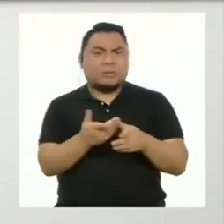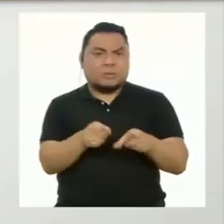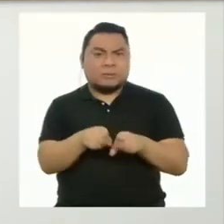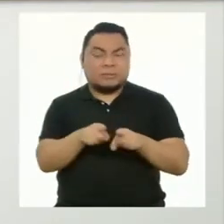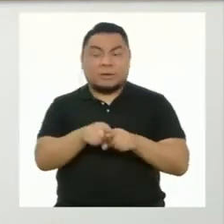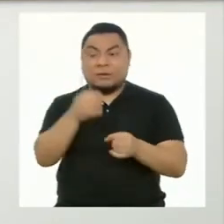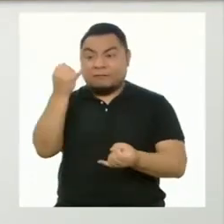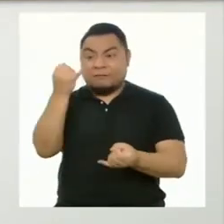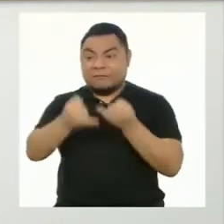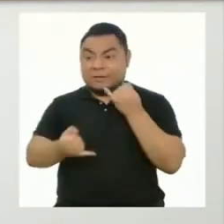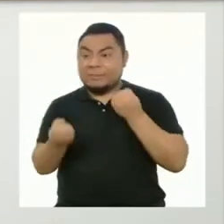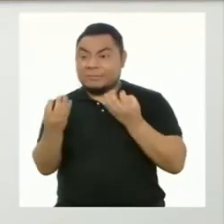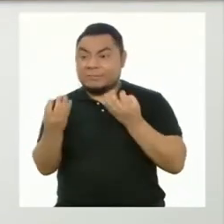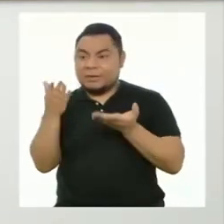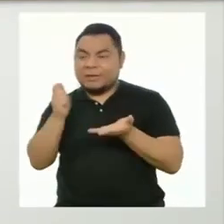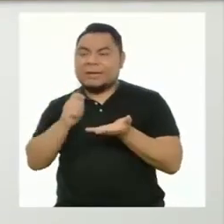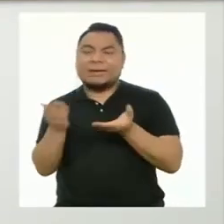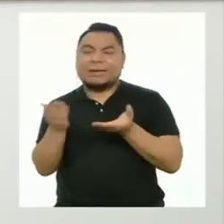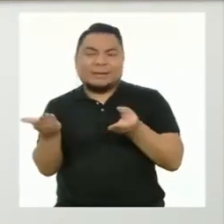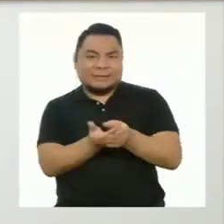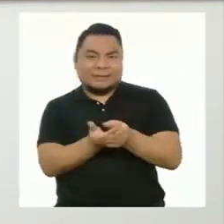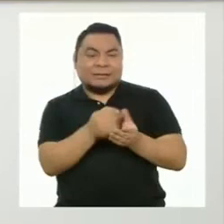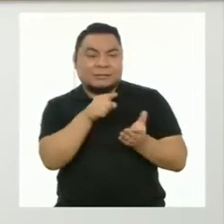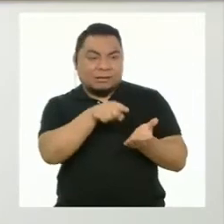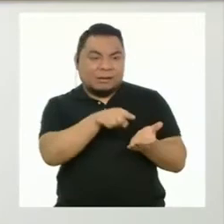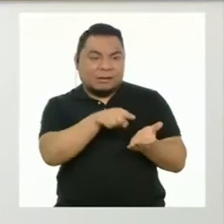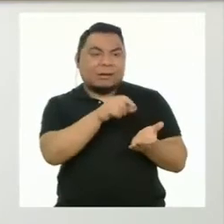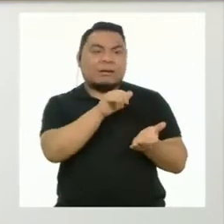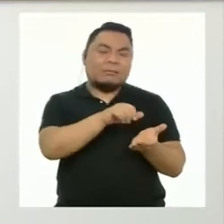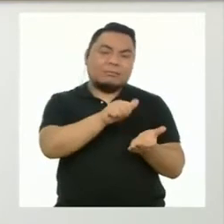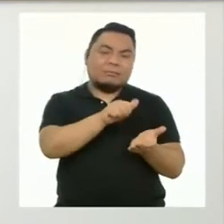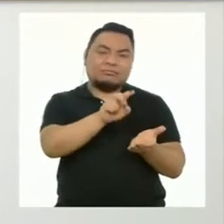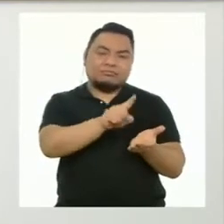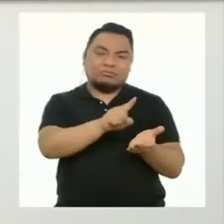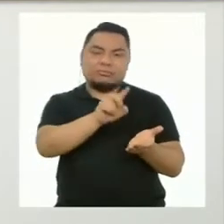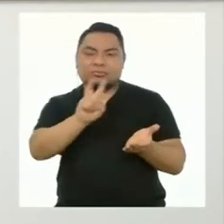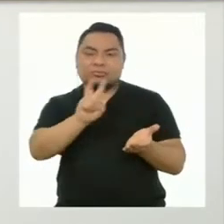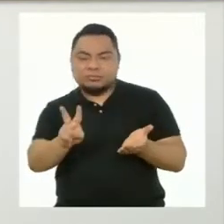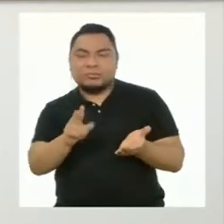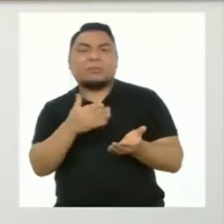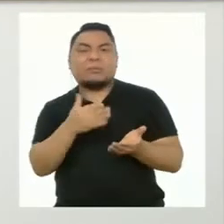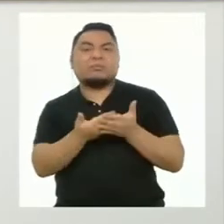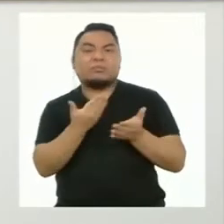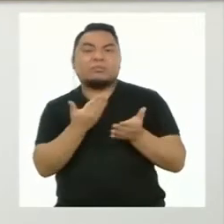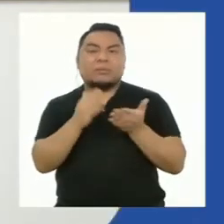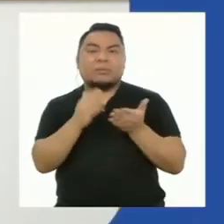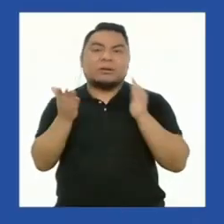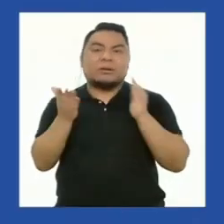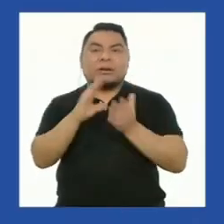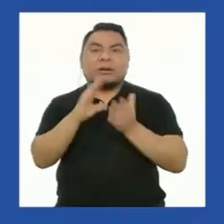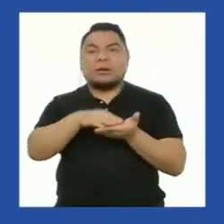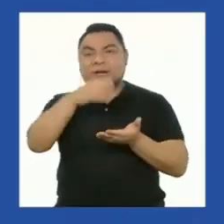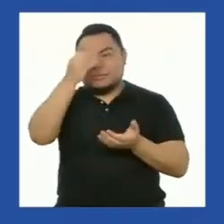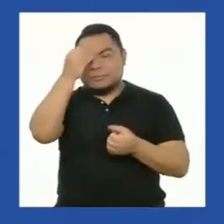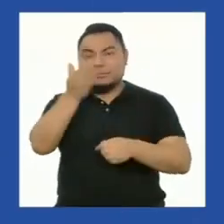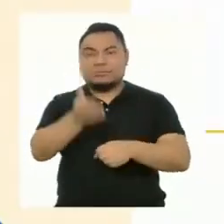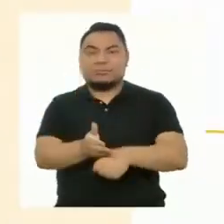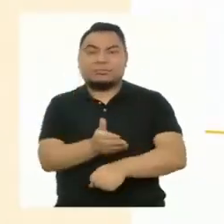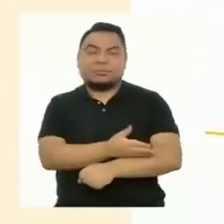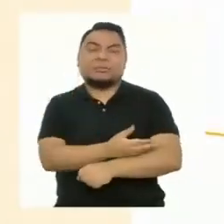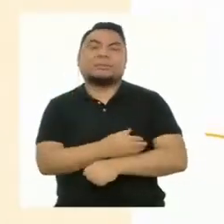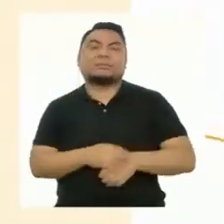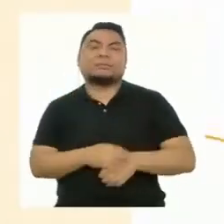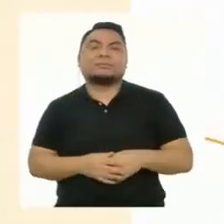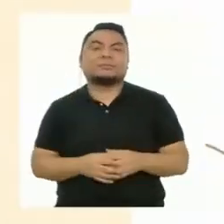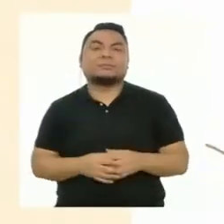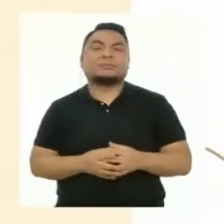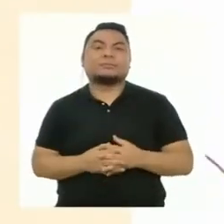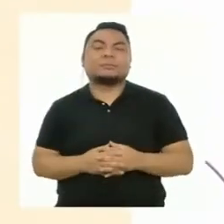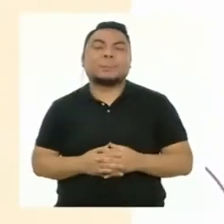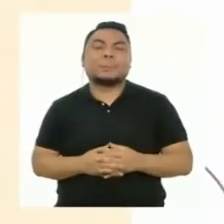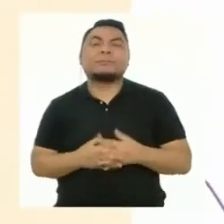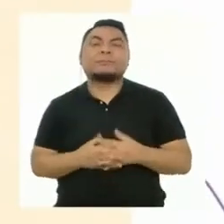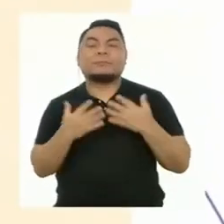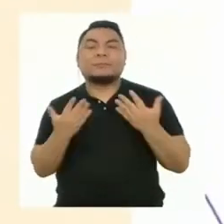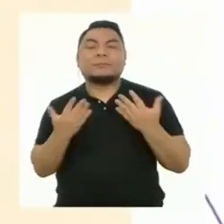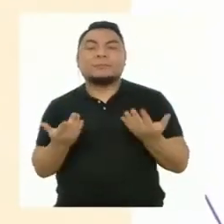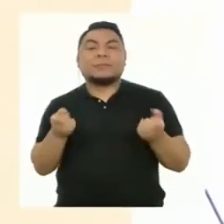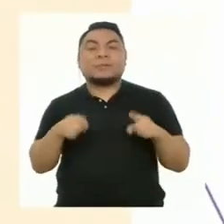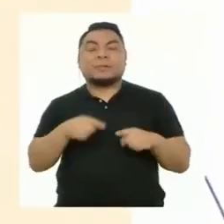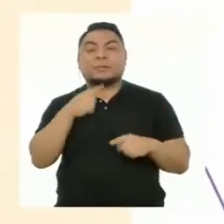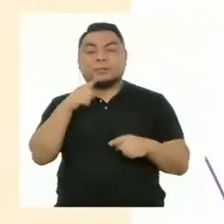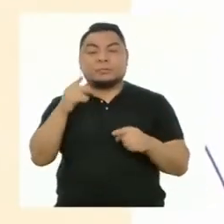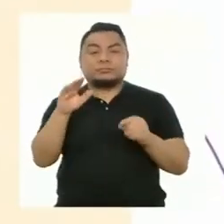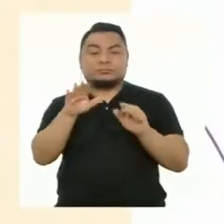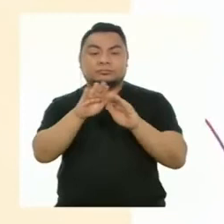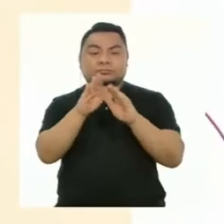cuánto has avanzado en el desarrollo de tu infografía en relación al propósito de aprendizaje. Generalmente,